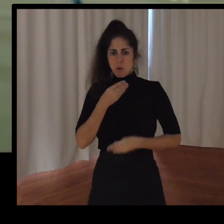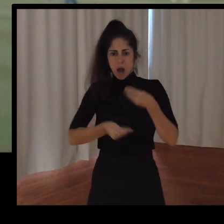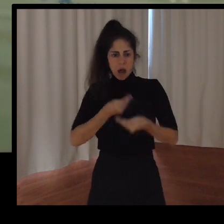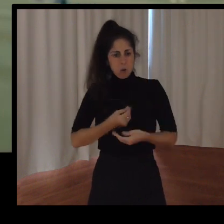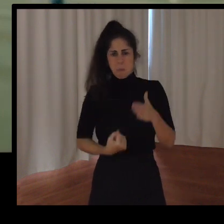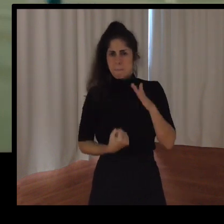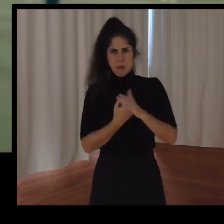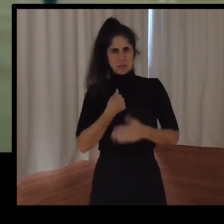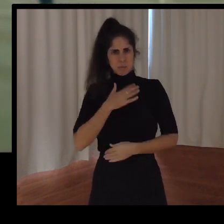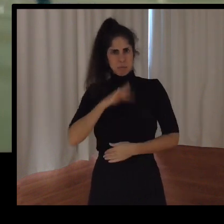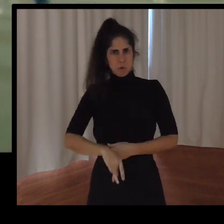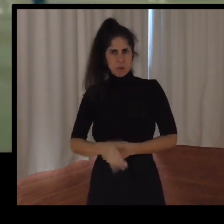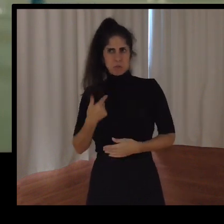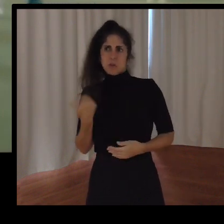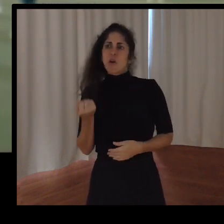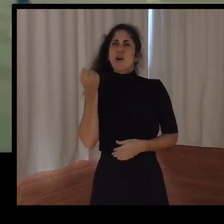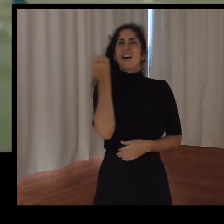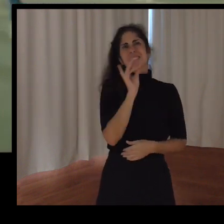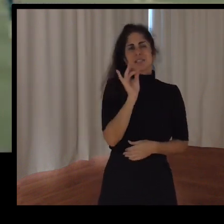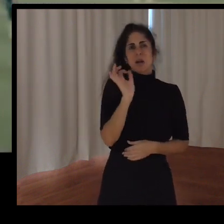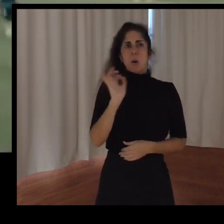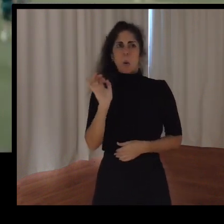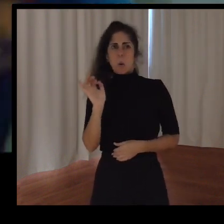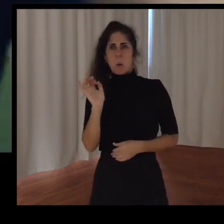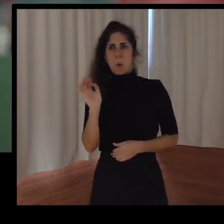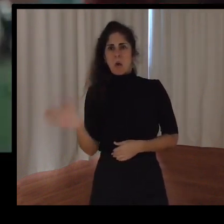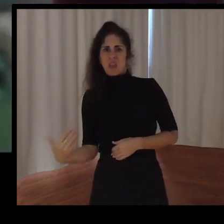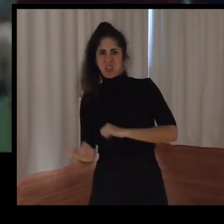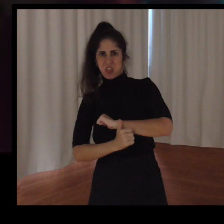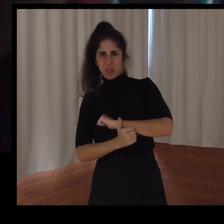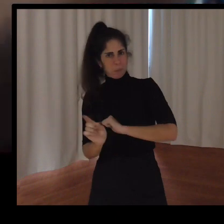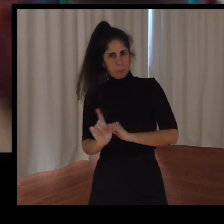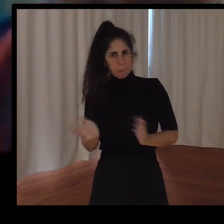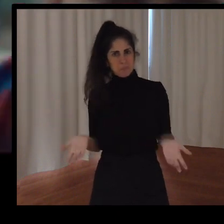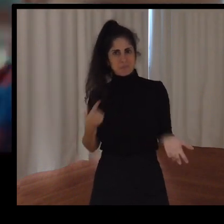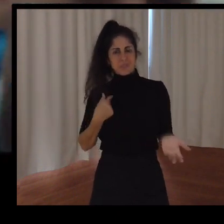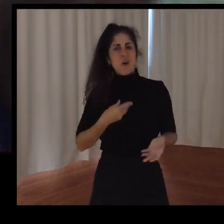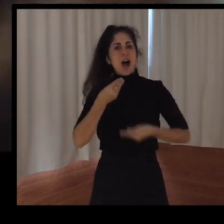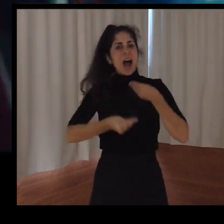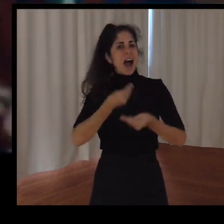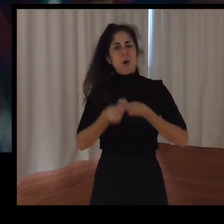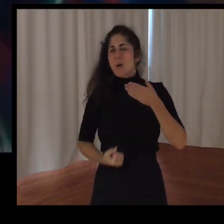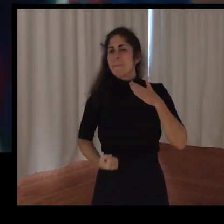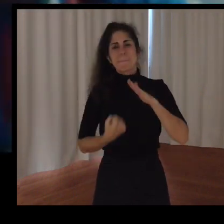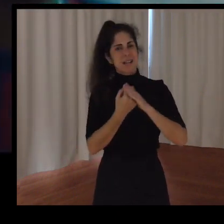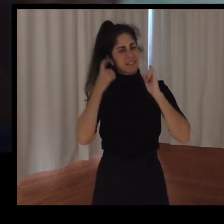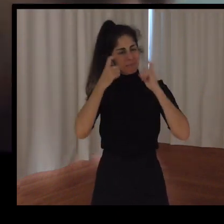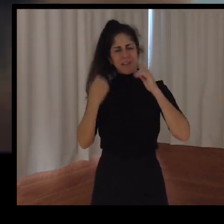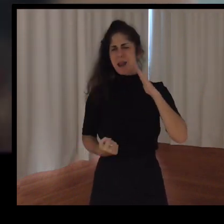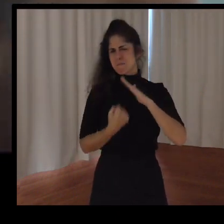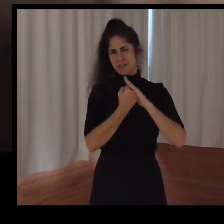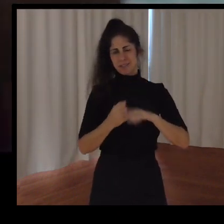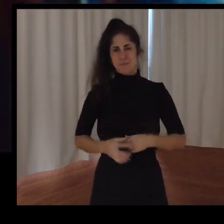No soy bueno ni... ni malo. Cada día les inculcan valores que ellos